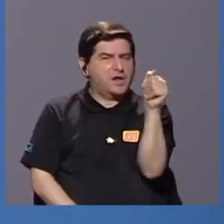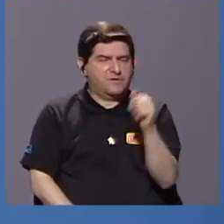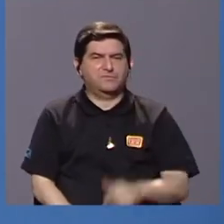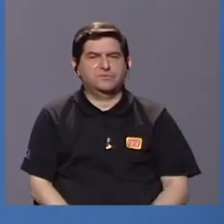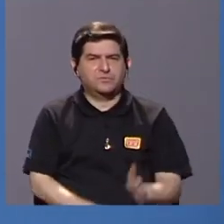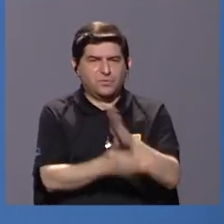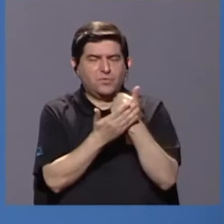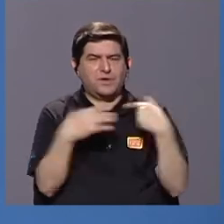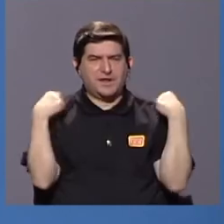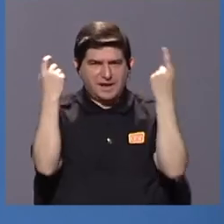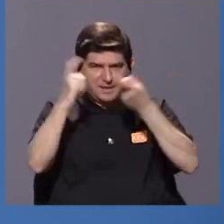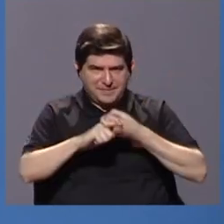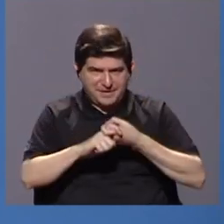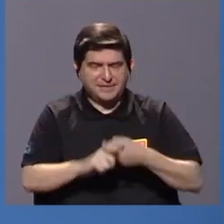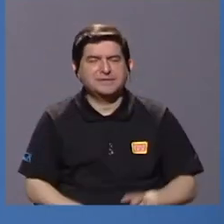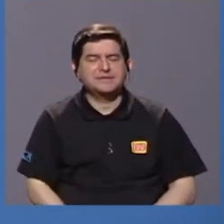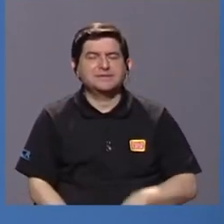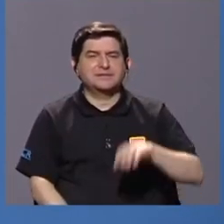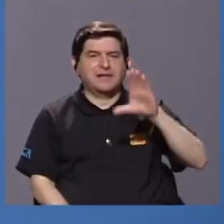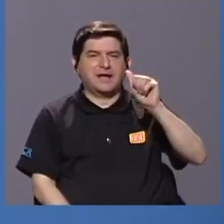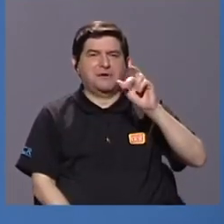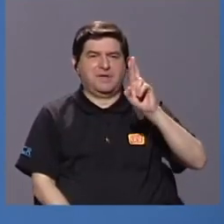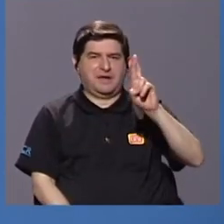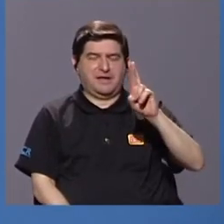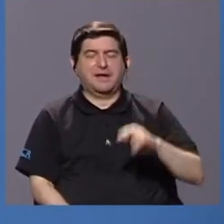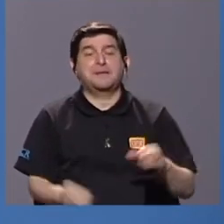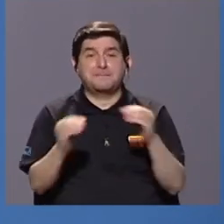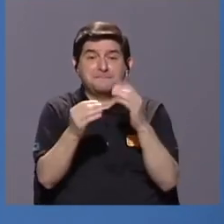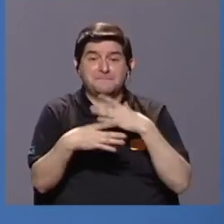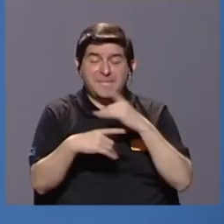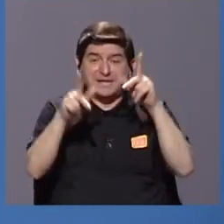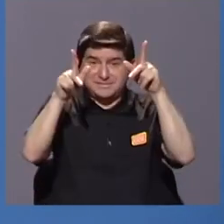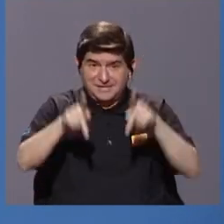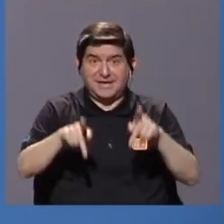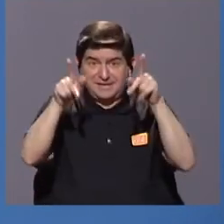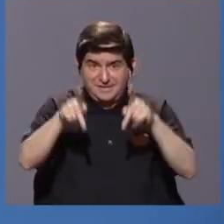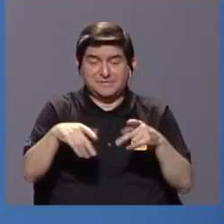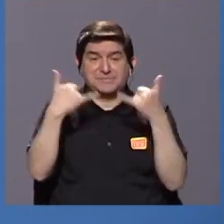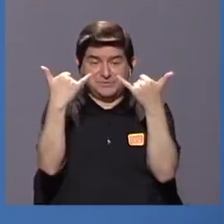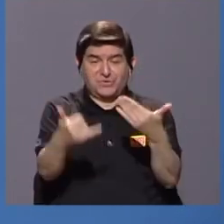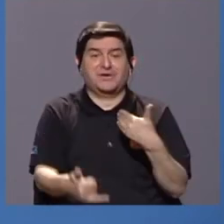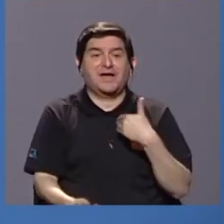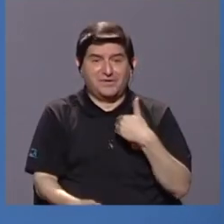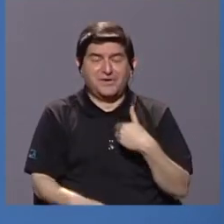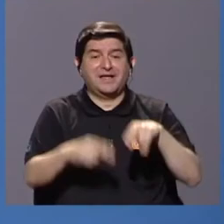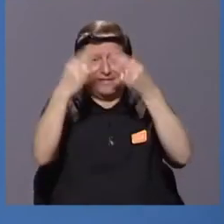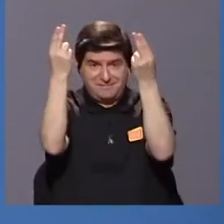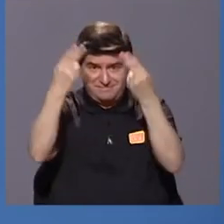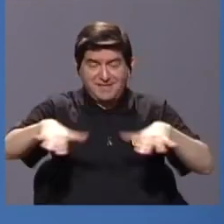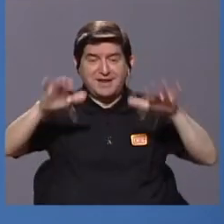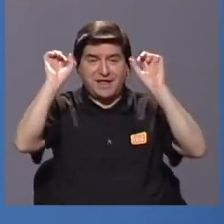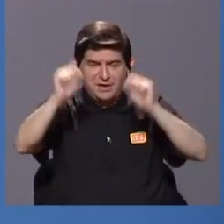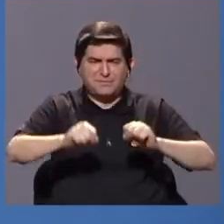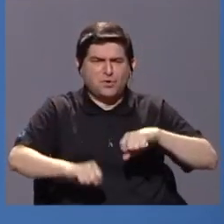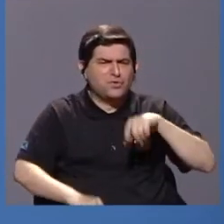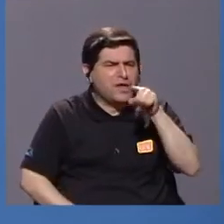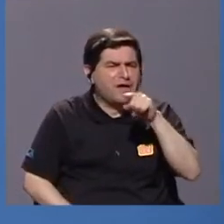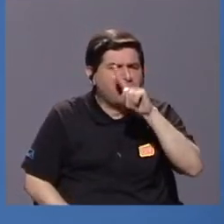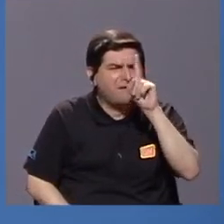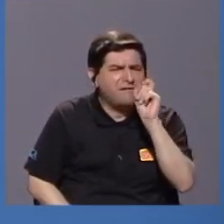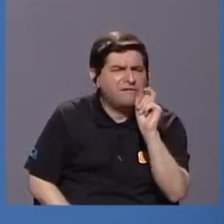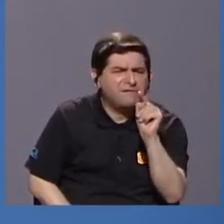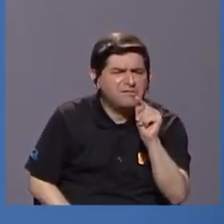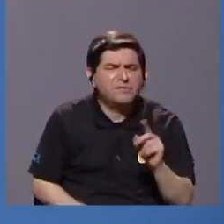lo menos la parte española del KBECAR, que es la que más le interesa a la gente que en este momento tiene internet, podrá consultarla,